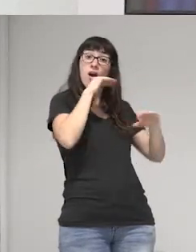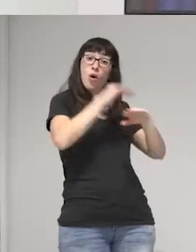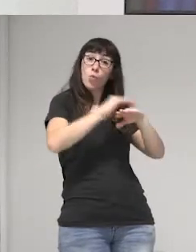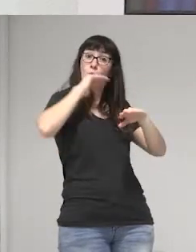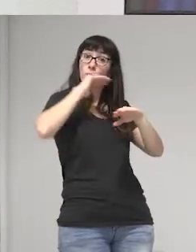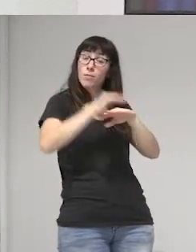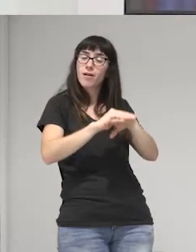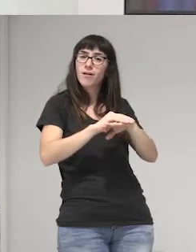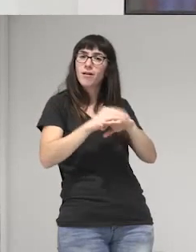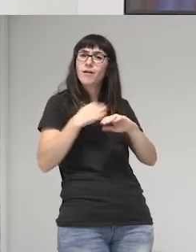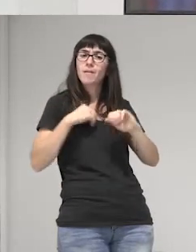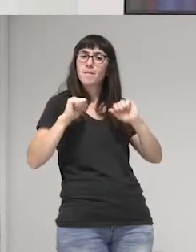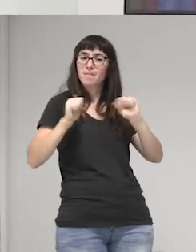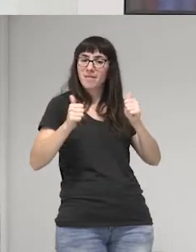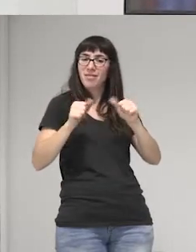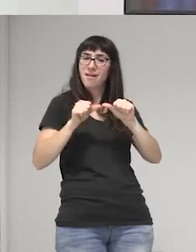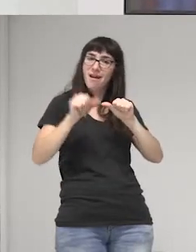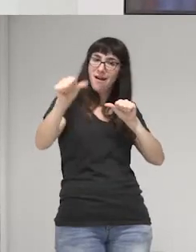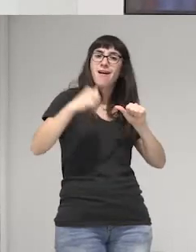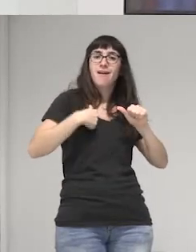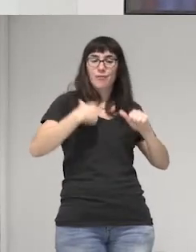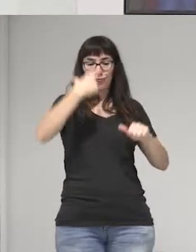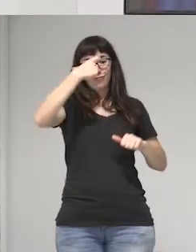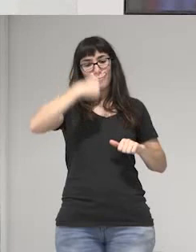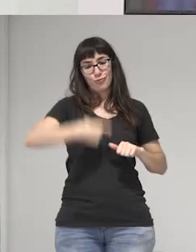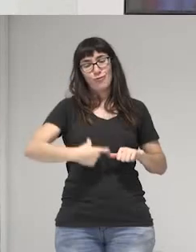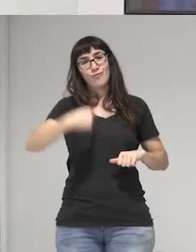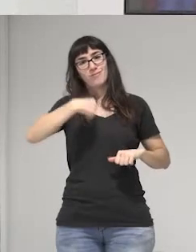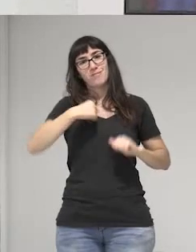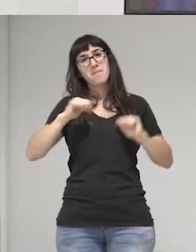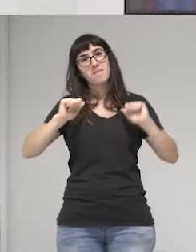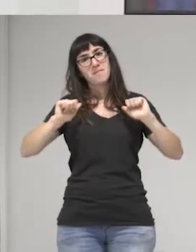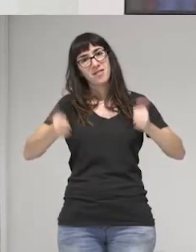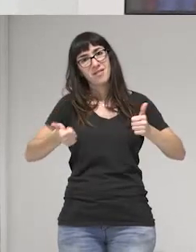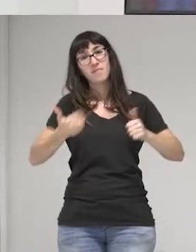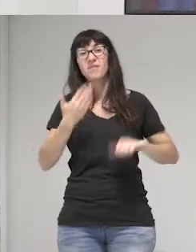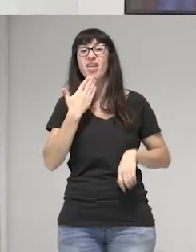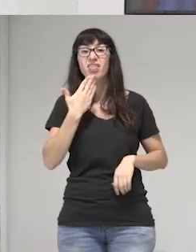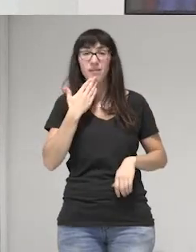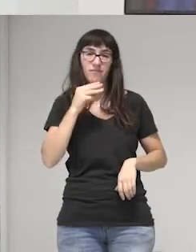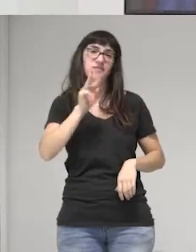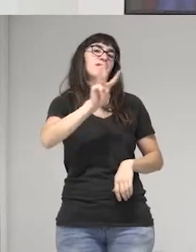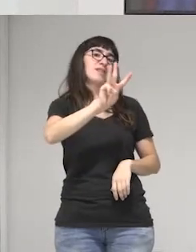entonces empecé a ser yo misma. A la edad de 31 años.